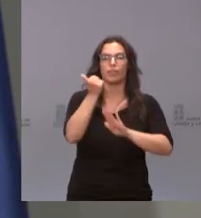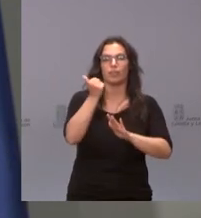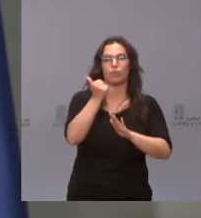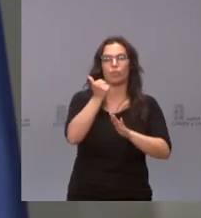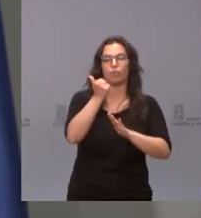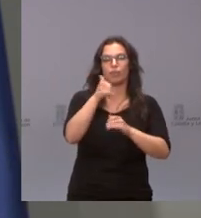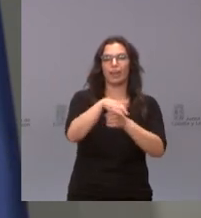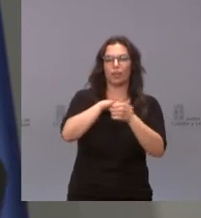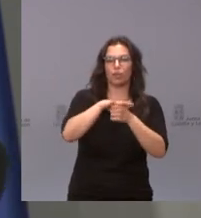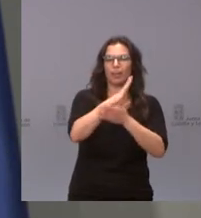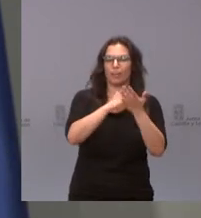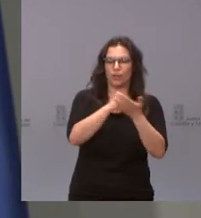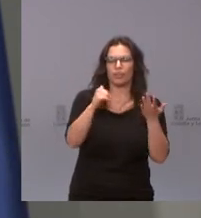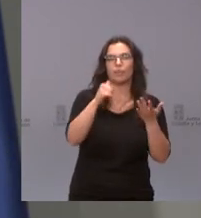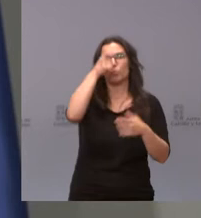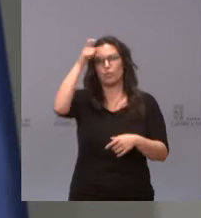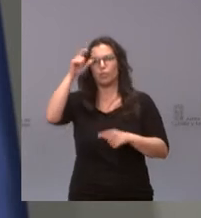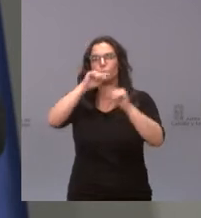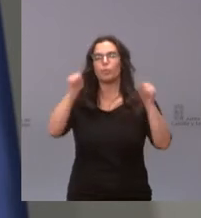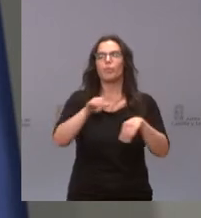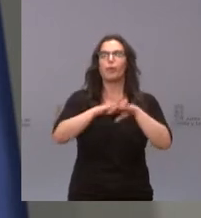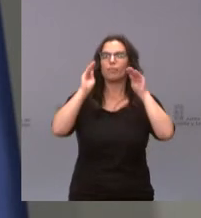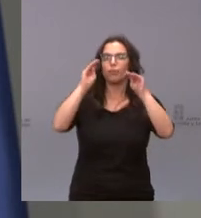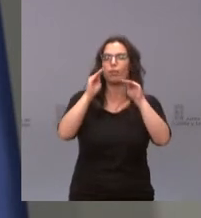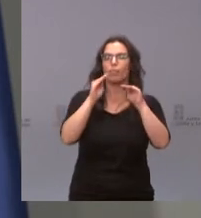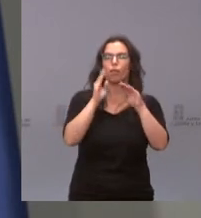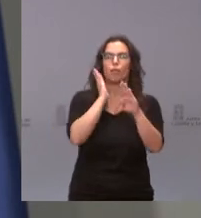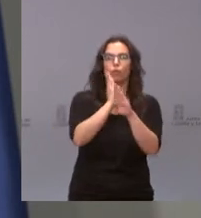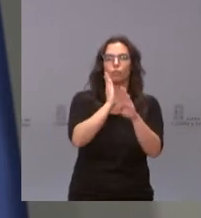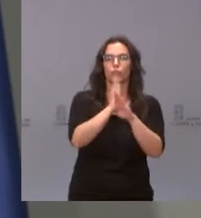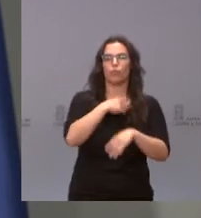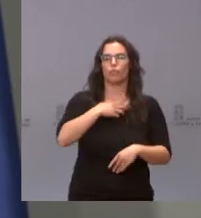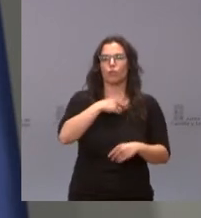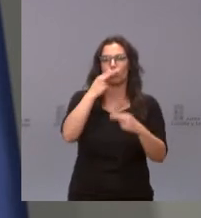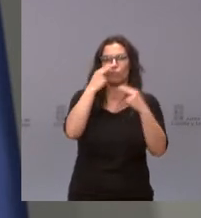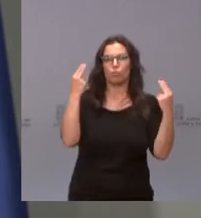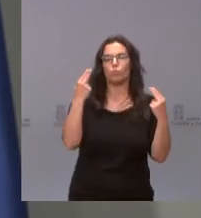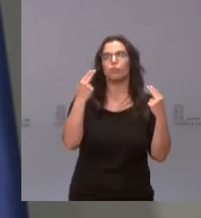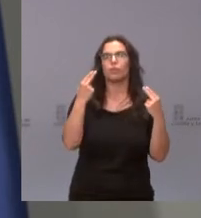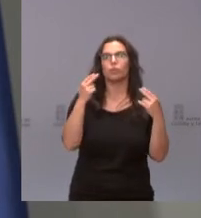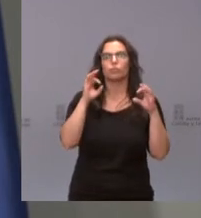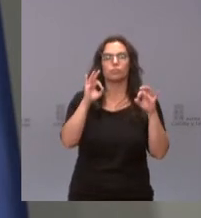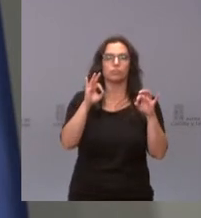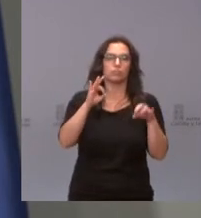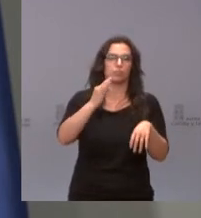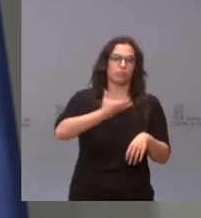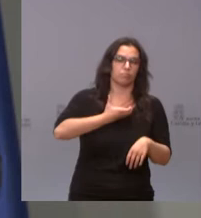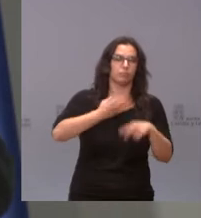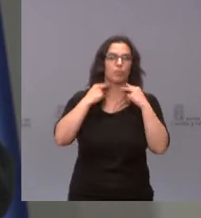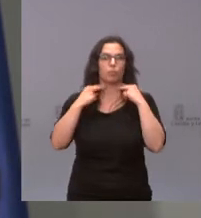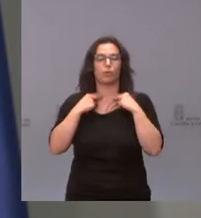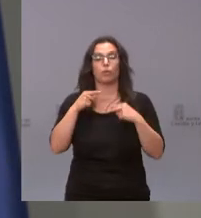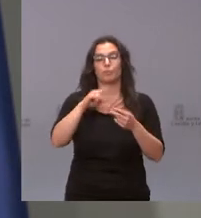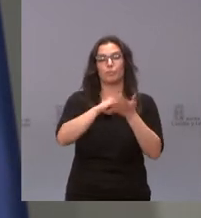Municipios y Provincias para la formación continua de empleados públicos de nuestras entidades locales. Este plan,